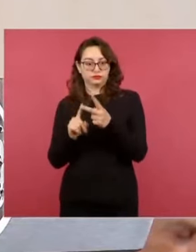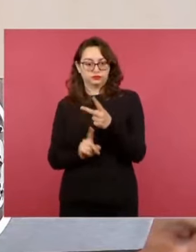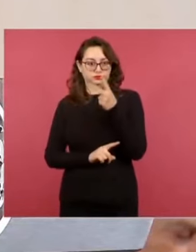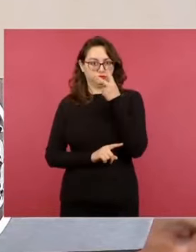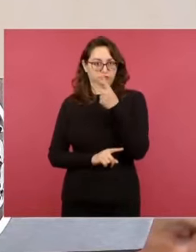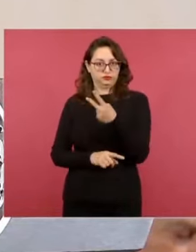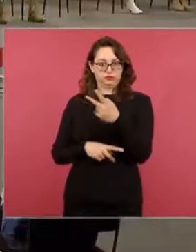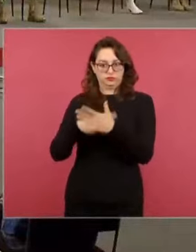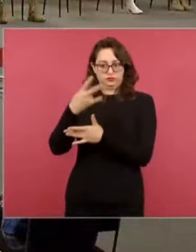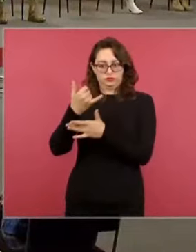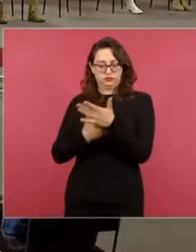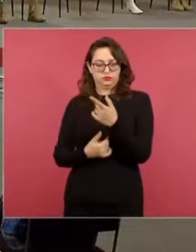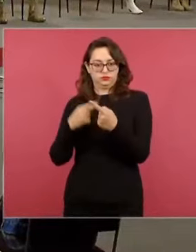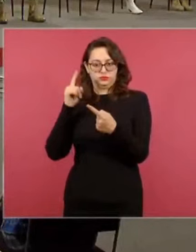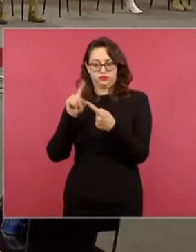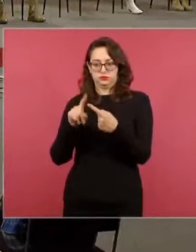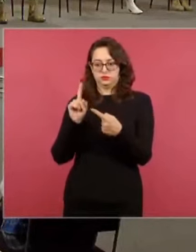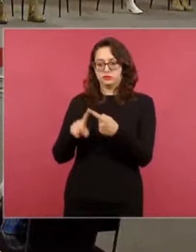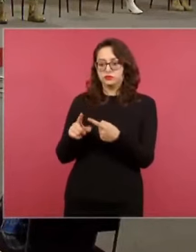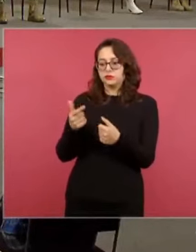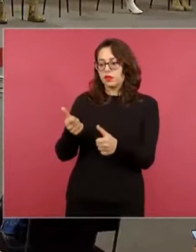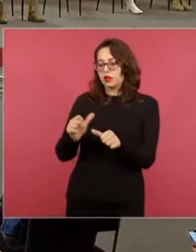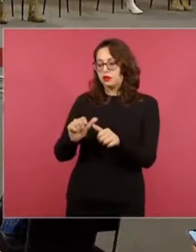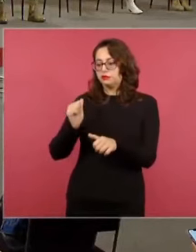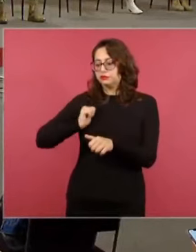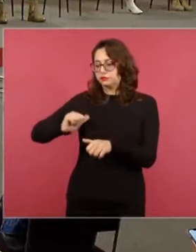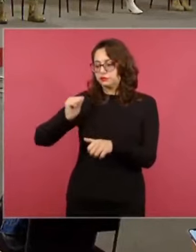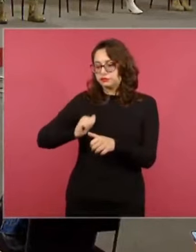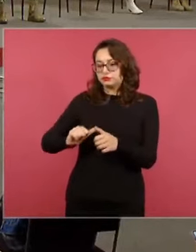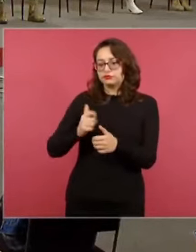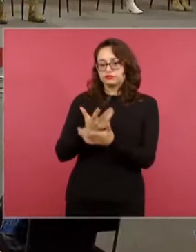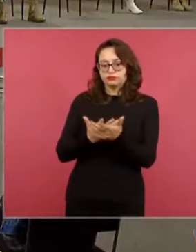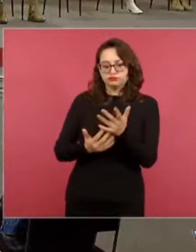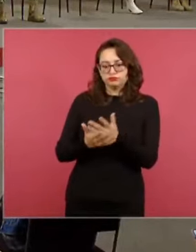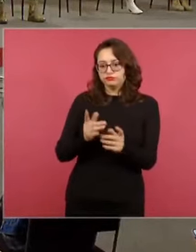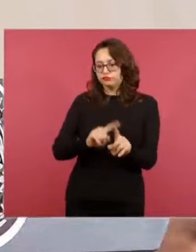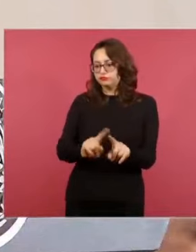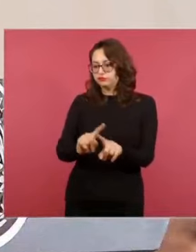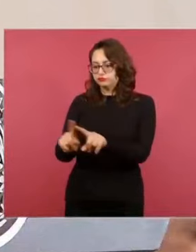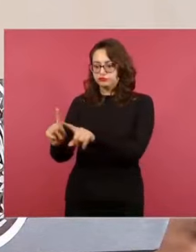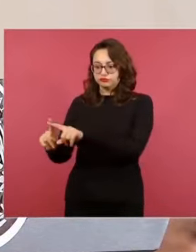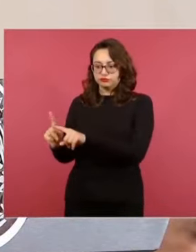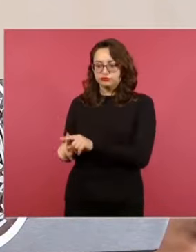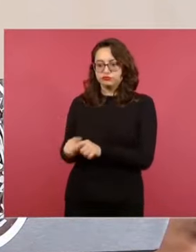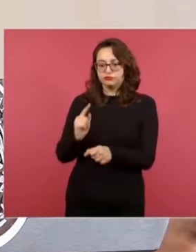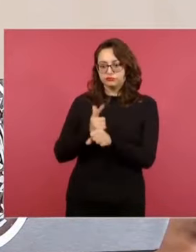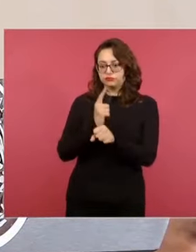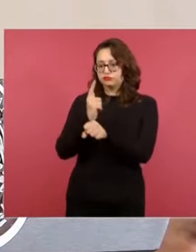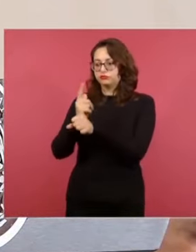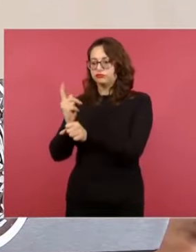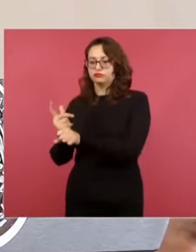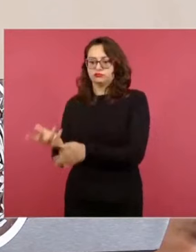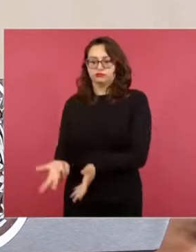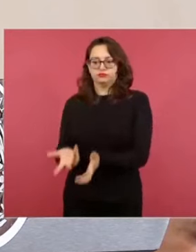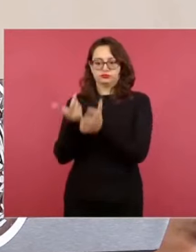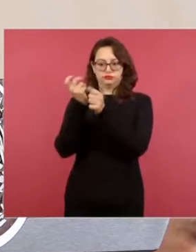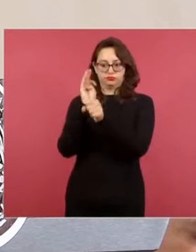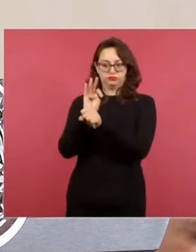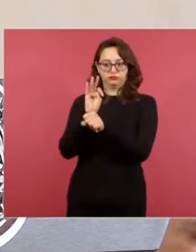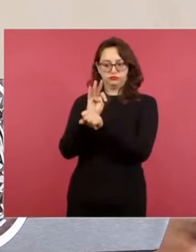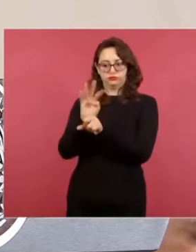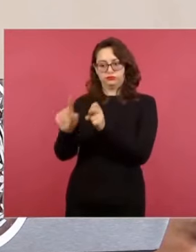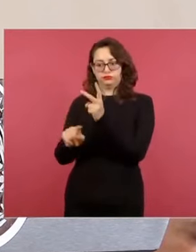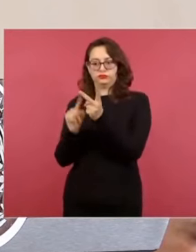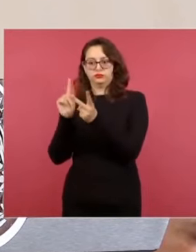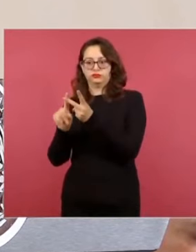salvamento arqueológico, por una parte, y el programa de mejoramiento de zonas arqueológicas. En el tramo 4 es sin